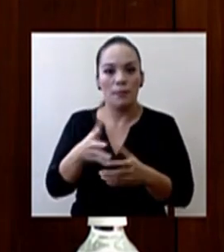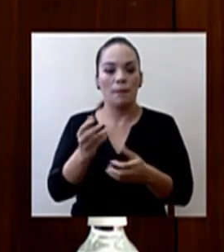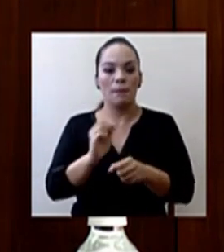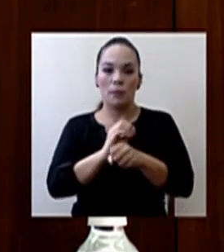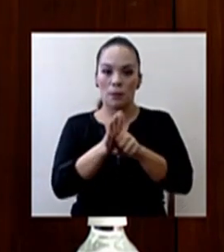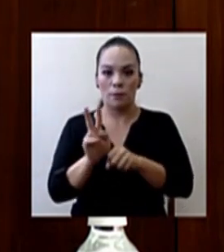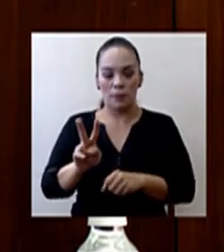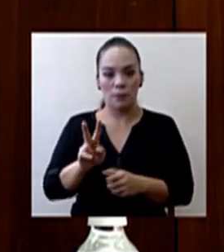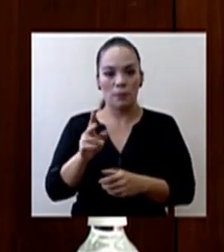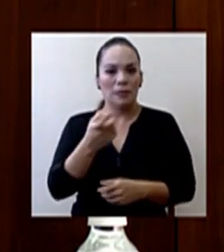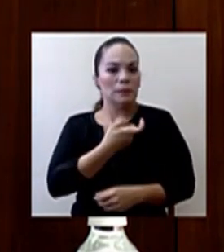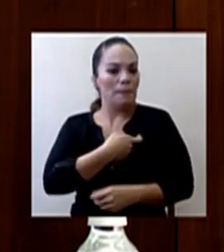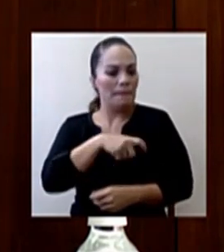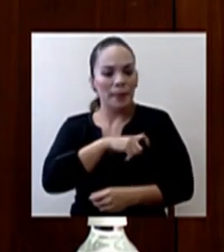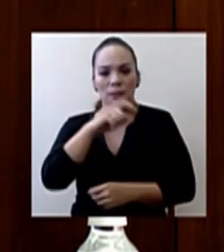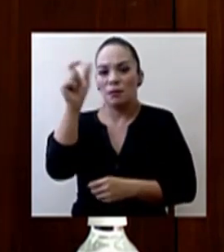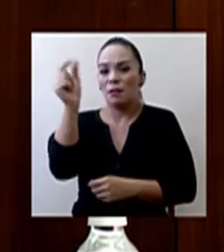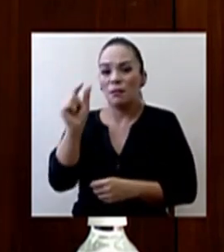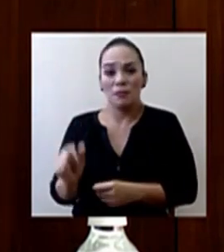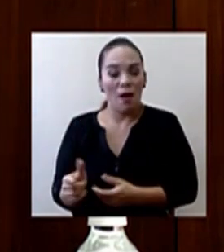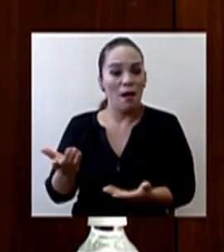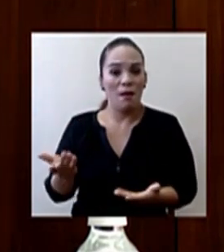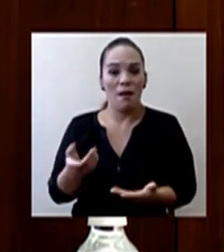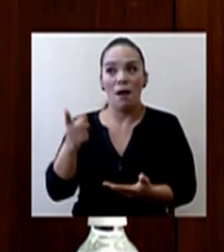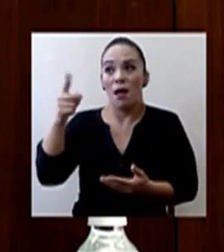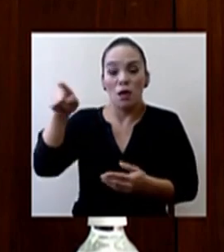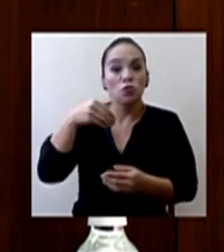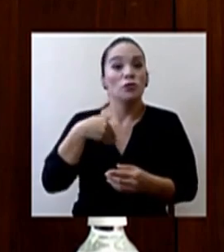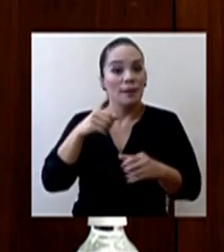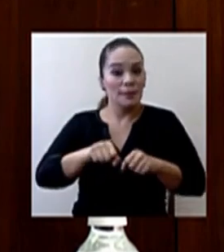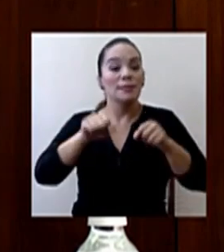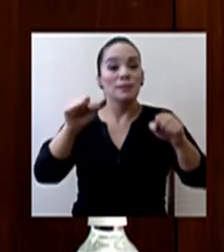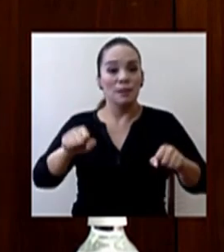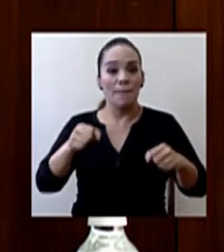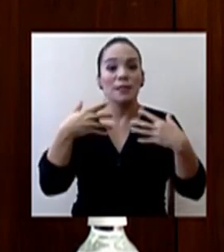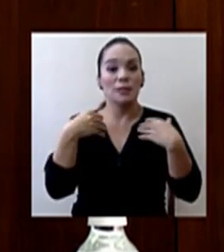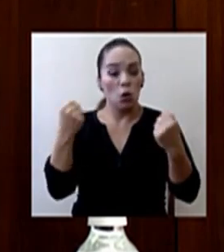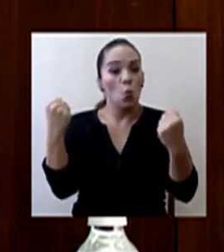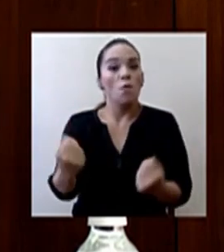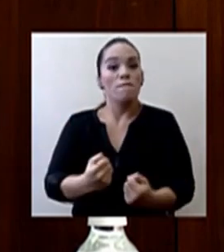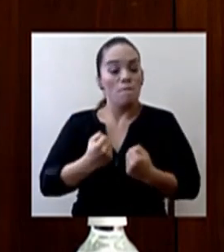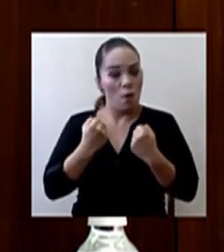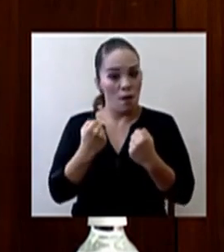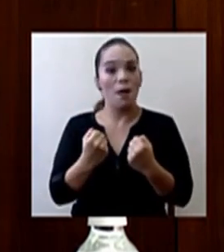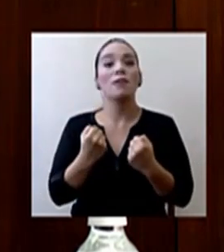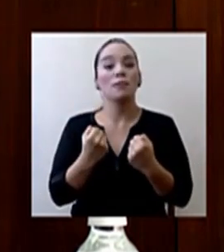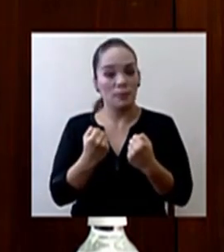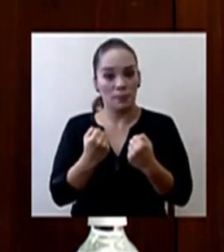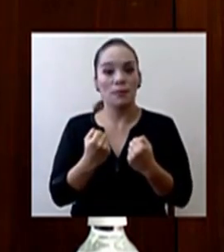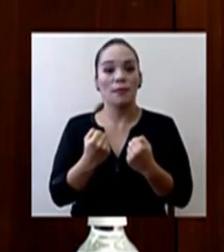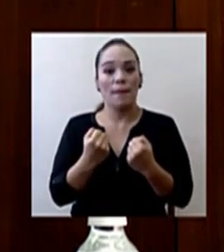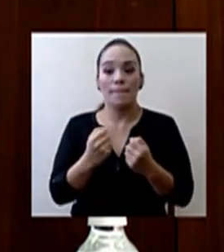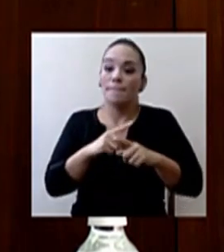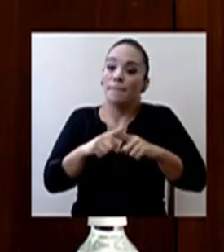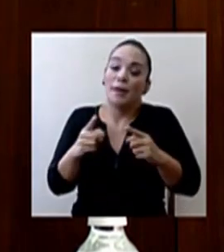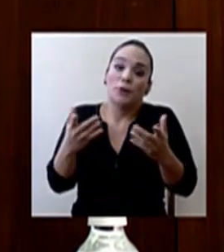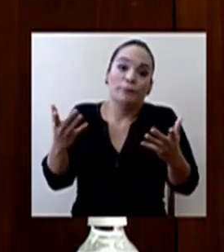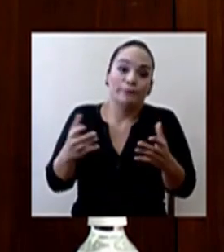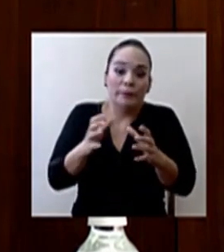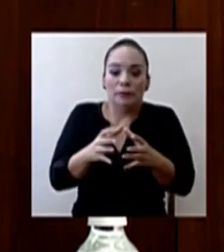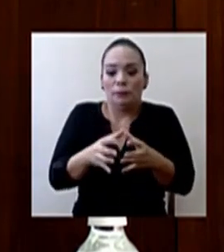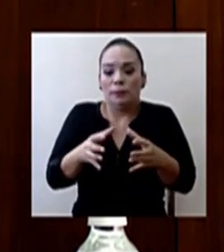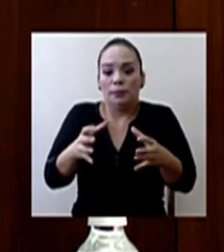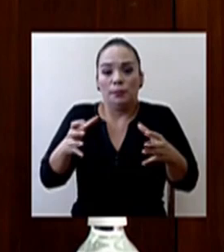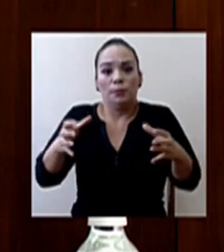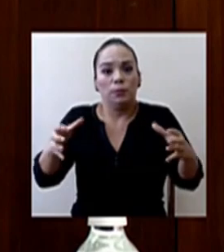Italia, que tienen sistemas de salud muy fuertes, muy robustos, y aún así, el crecimiento